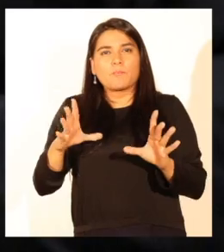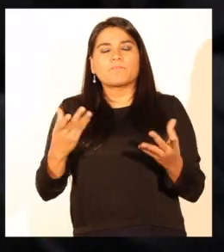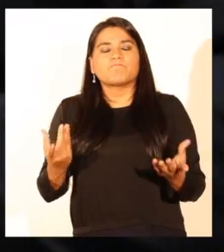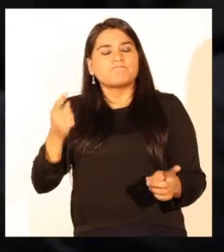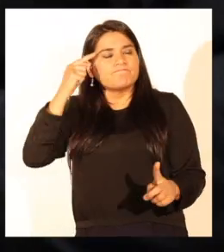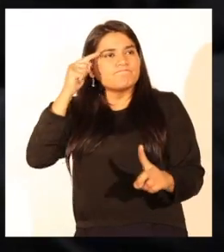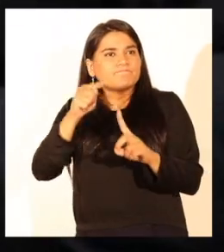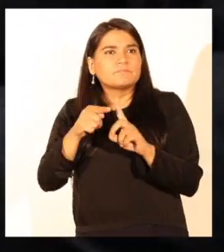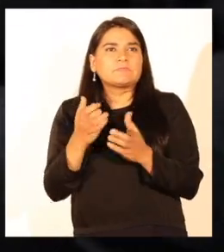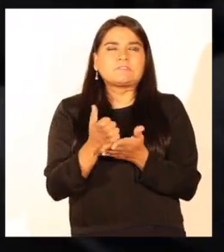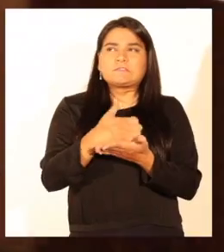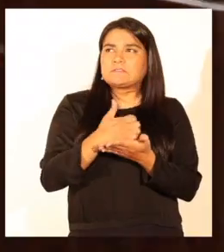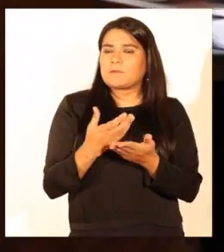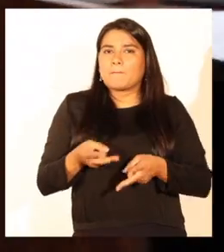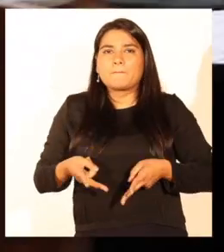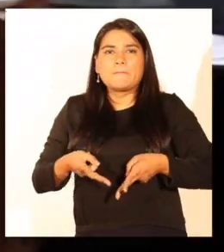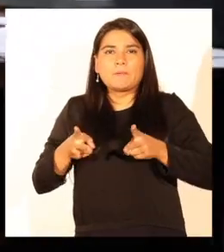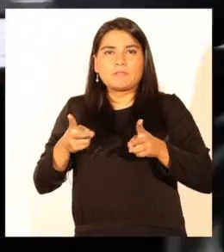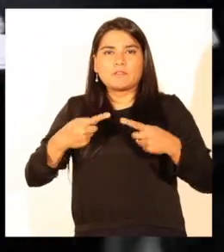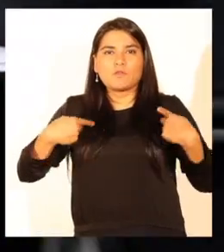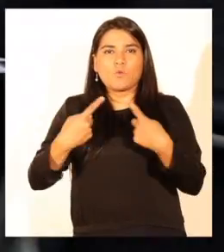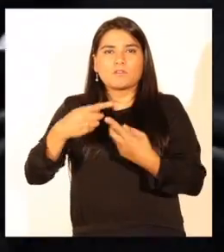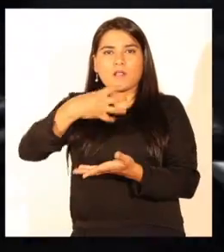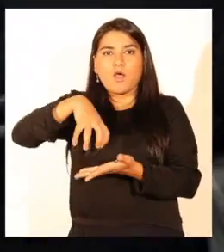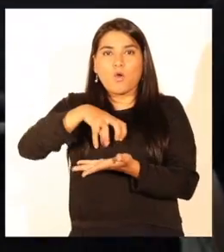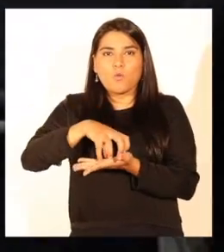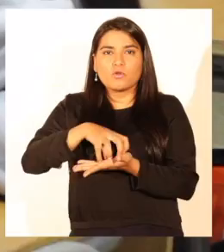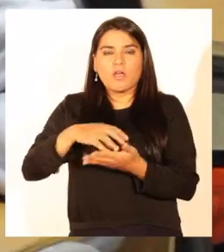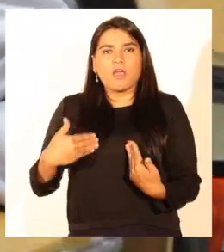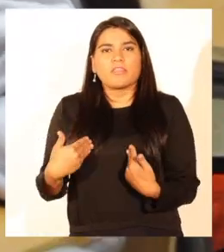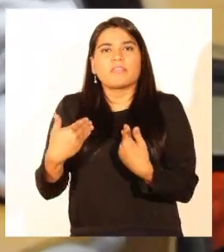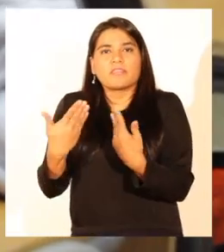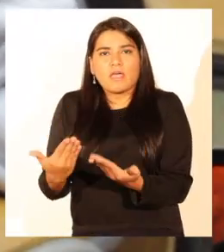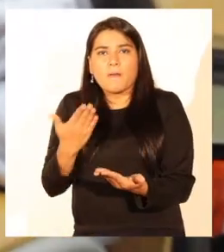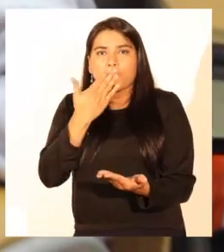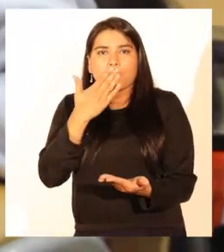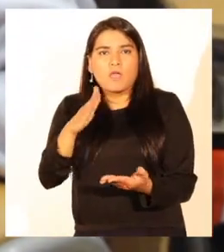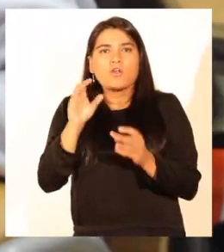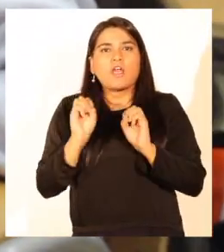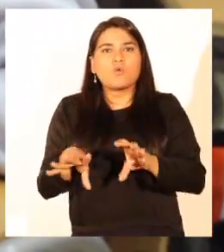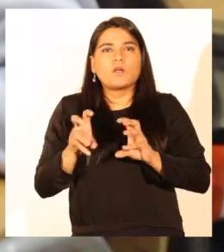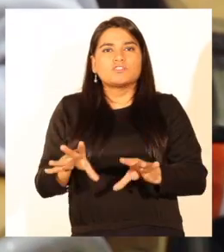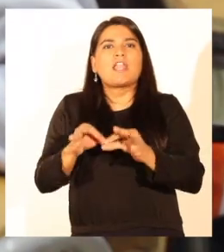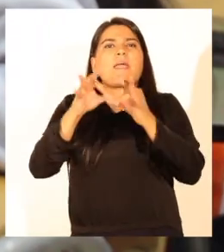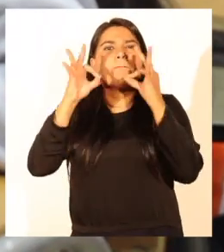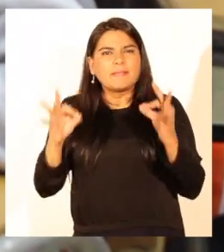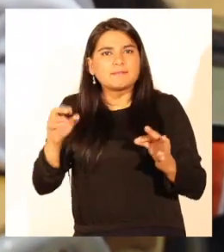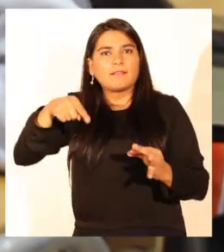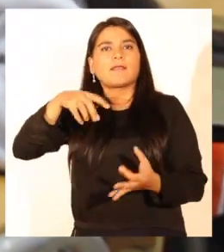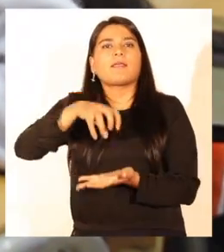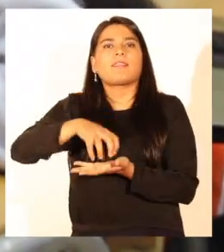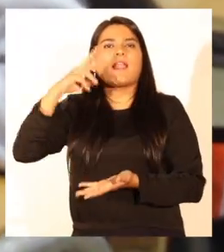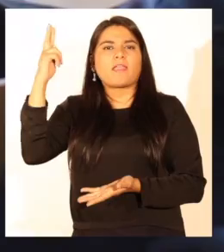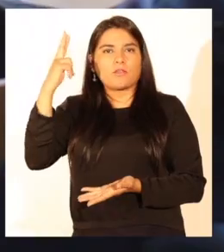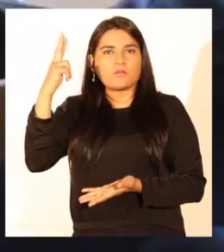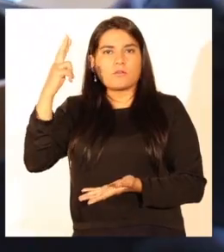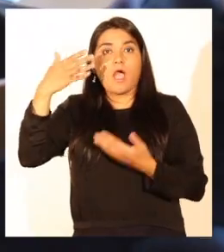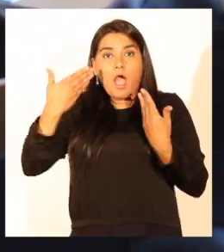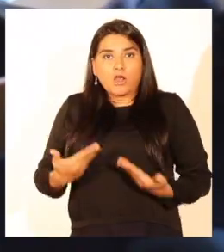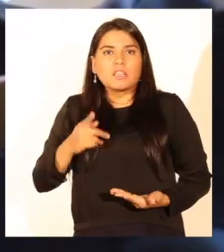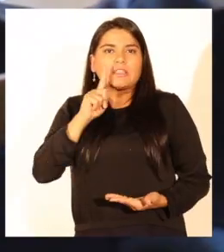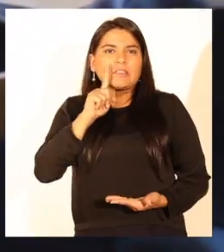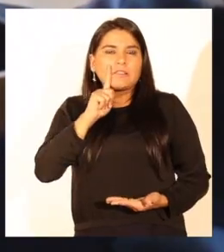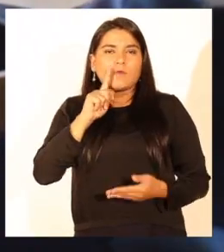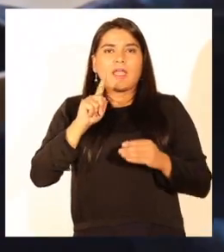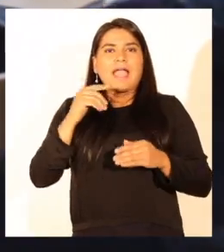las mejores estrategias que permitan que nuestra comuna sea la que ofrezca la mejor educación especial de la región. Actualmente